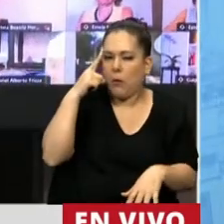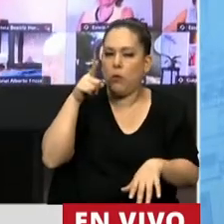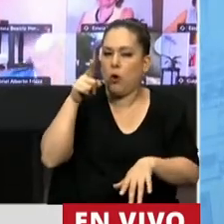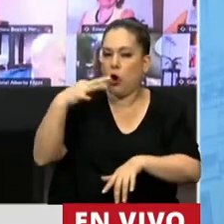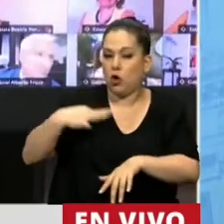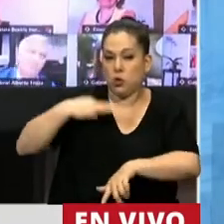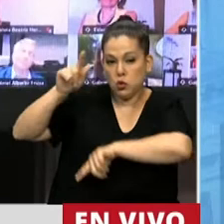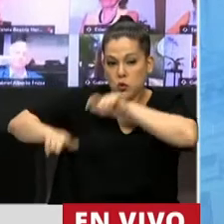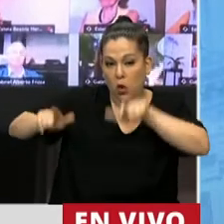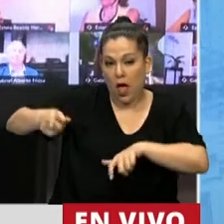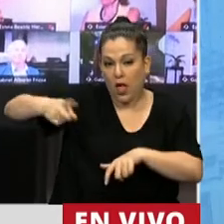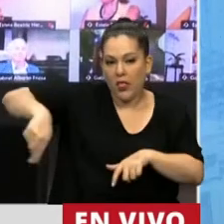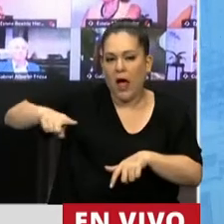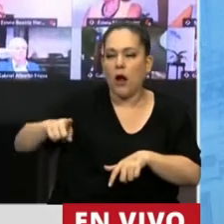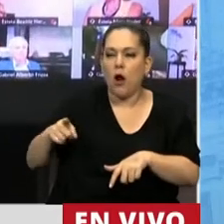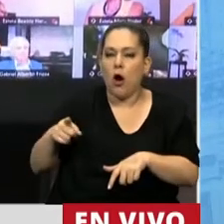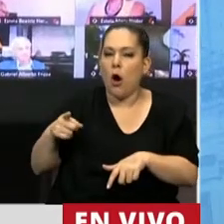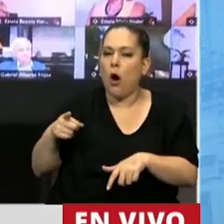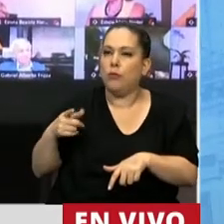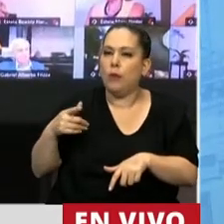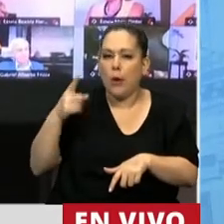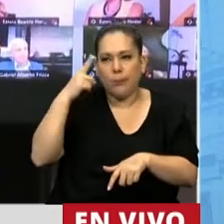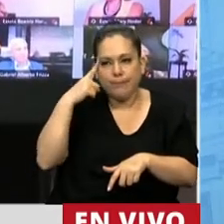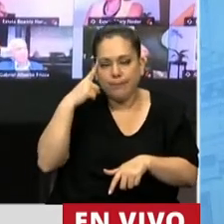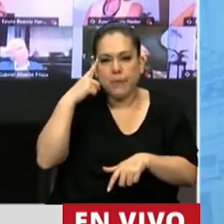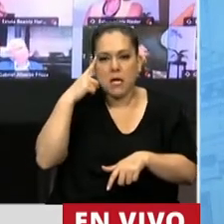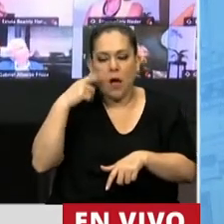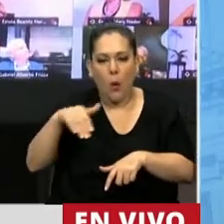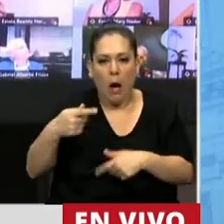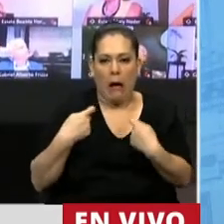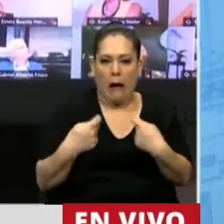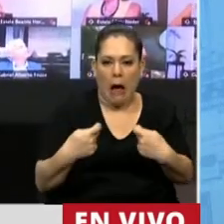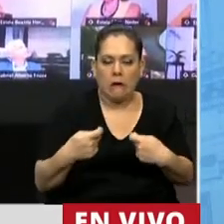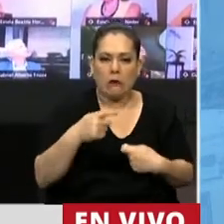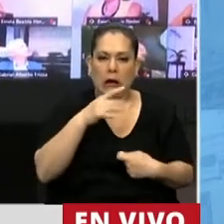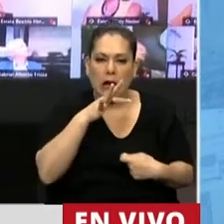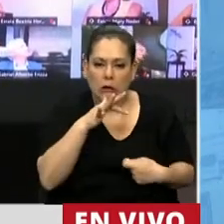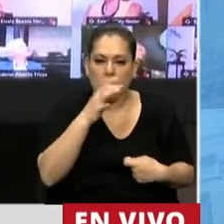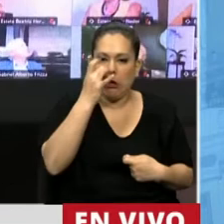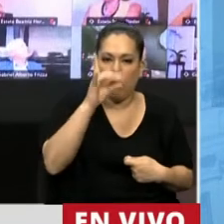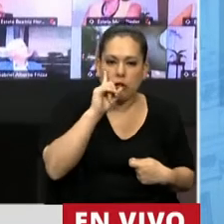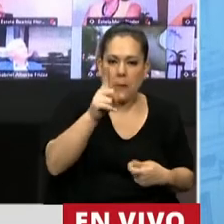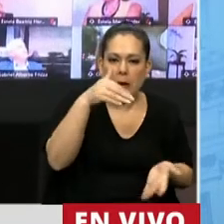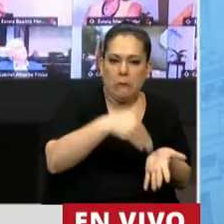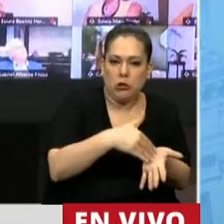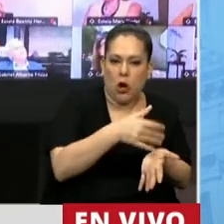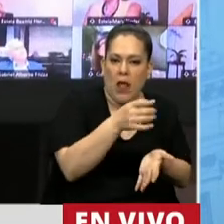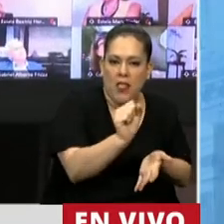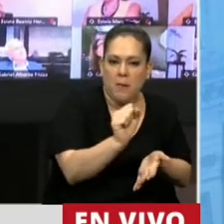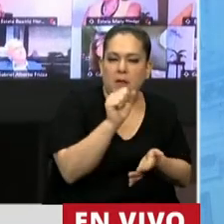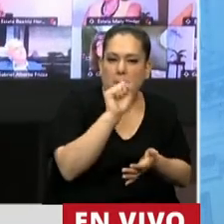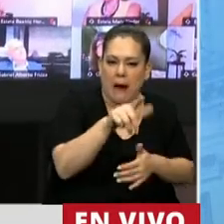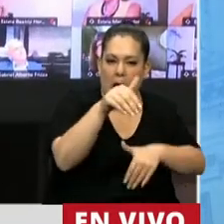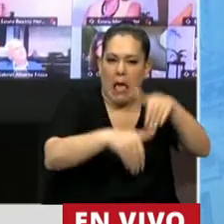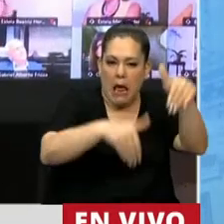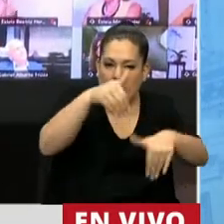ciudadanía ver que se van a gastar entre 12 y 14 mil millones de pesos en unas elecciones que terminan